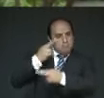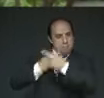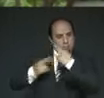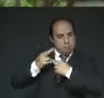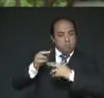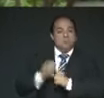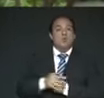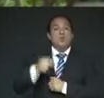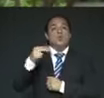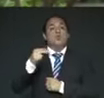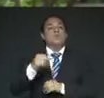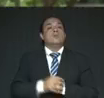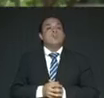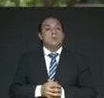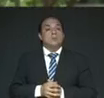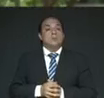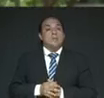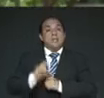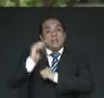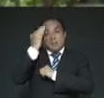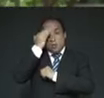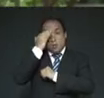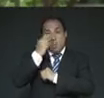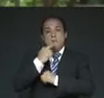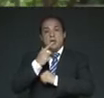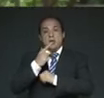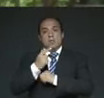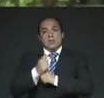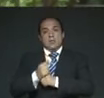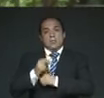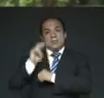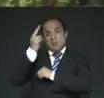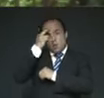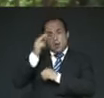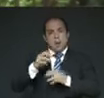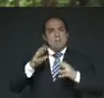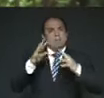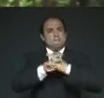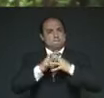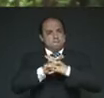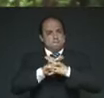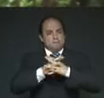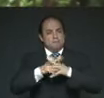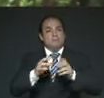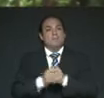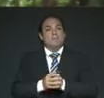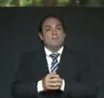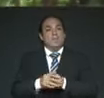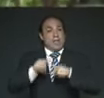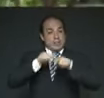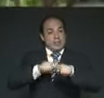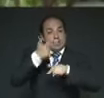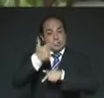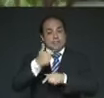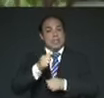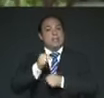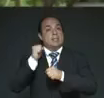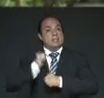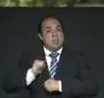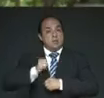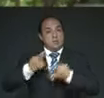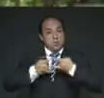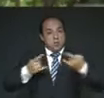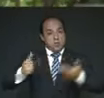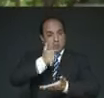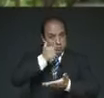en fin, que nos recuerda, mejor que la conmemoración de una batalla, la continuidad de siete siglos de historia de nuestra ciudad